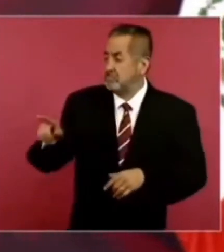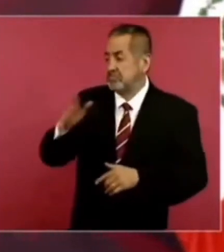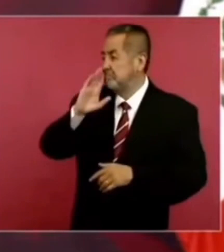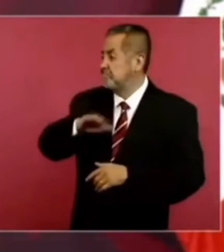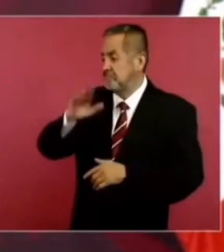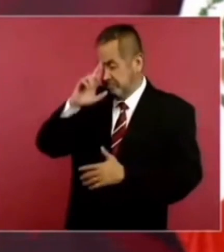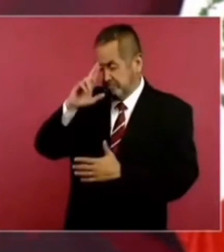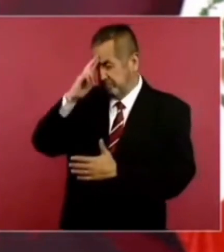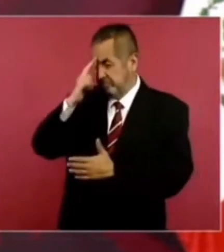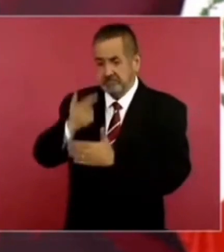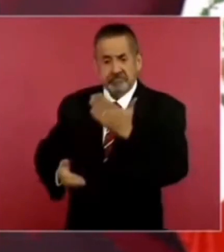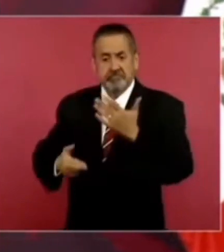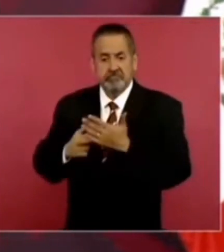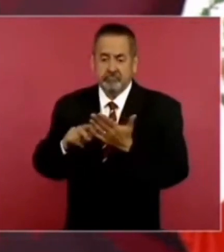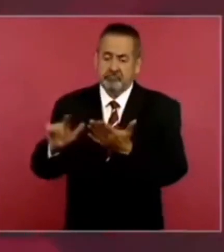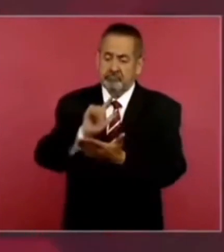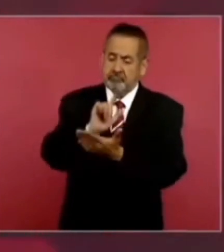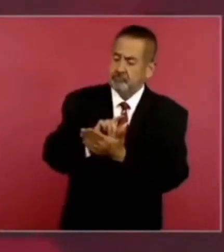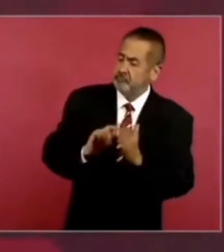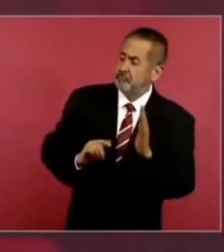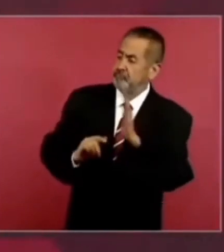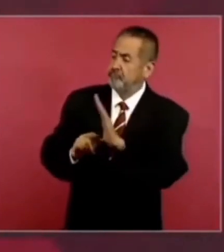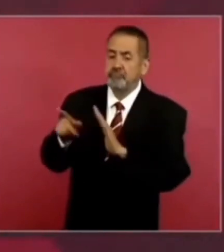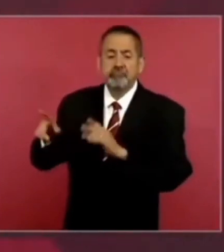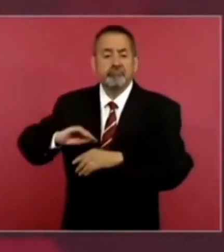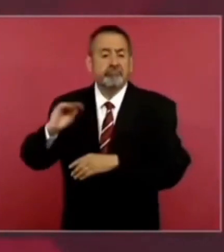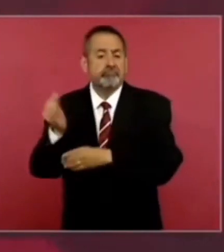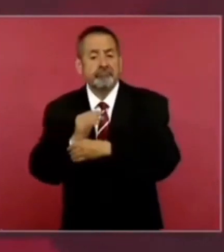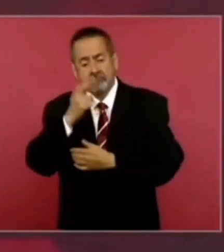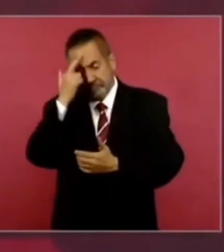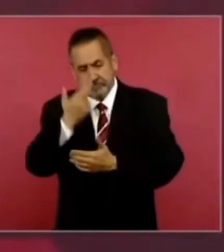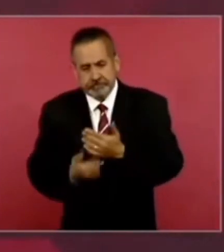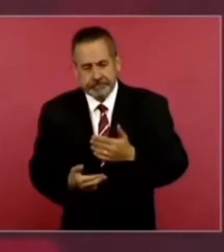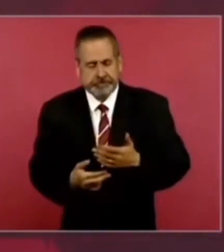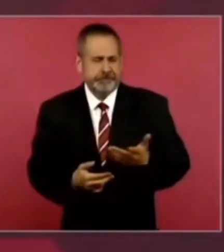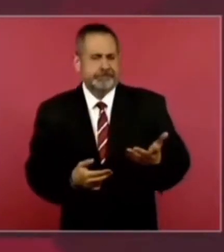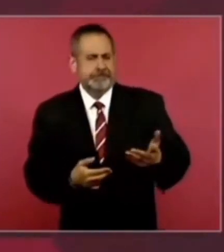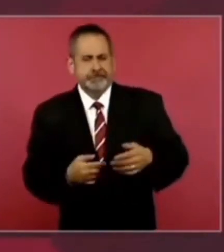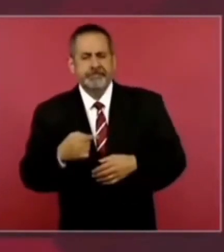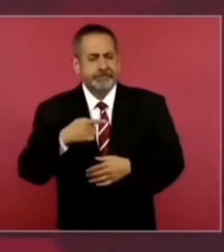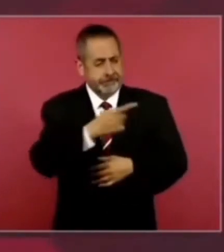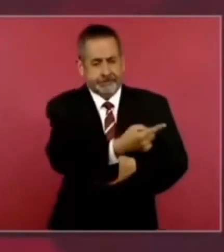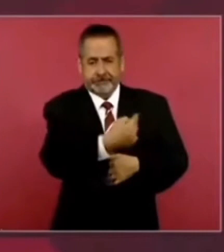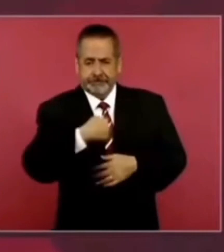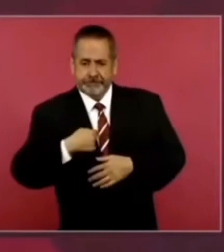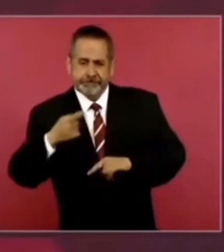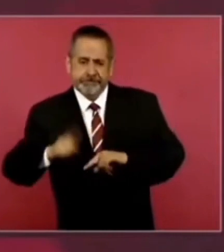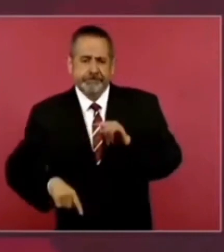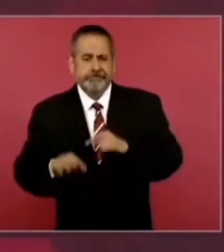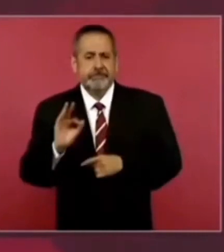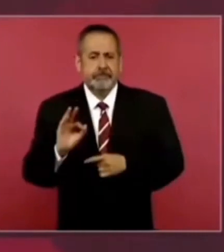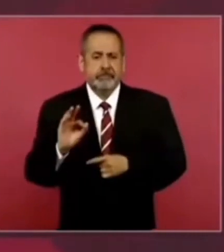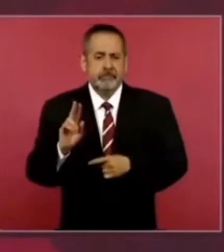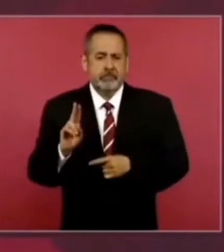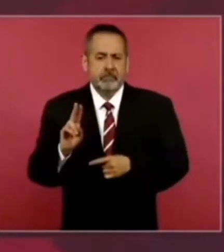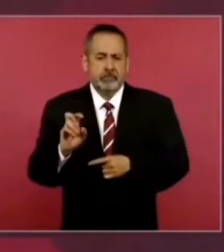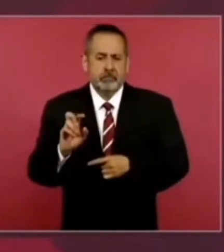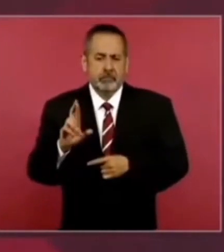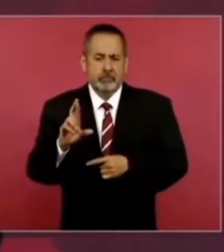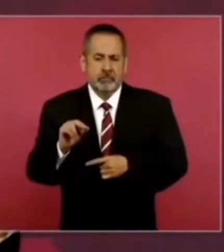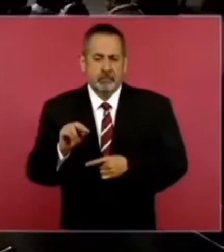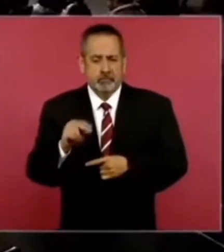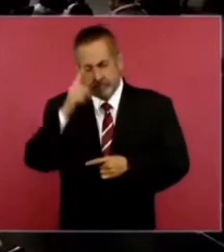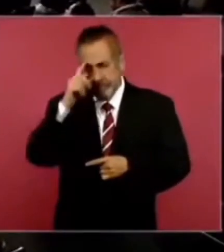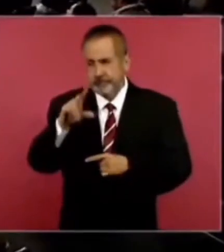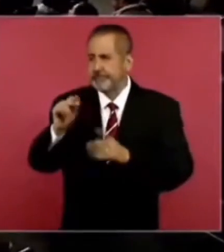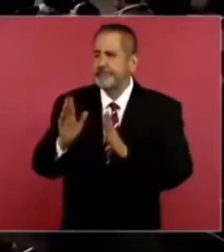y me querían impedir